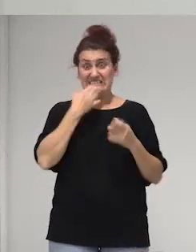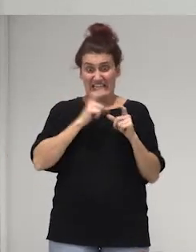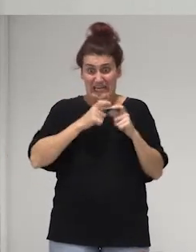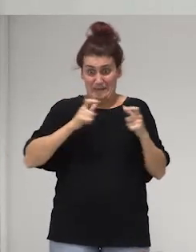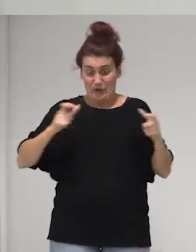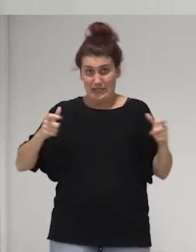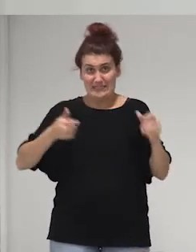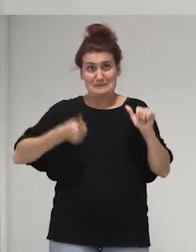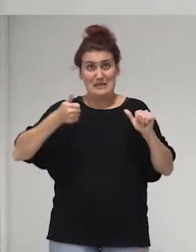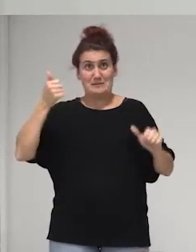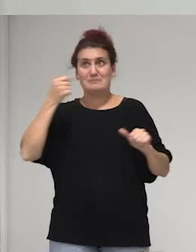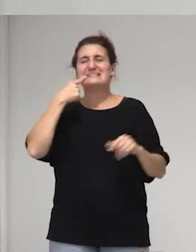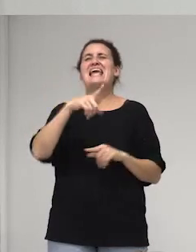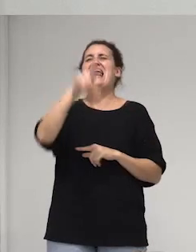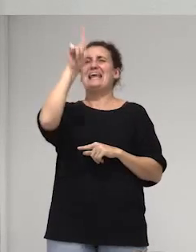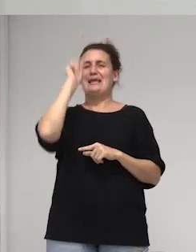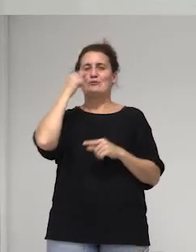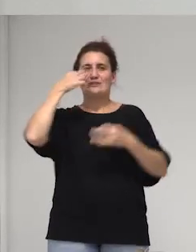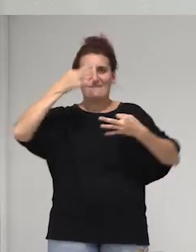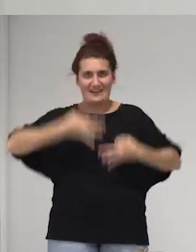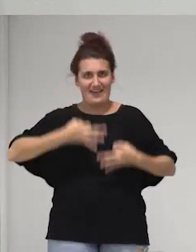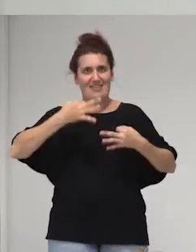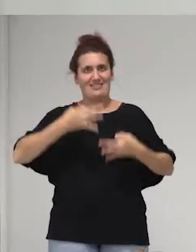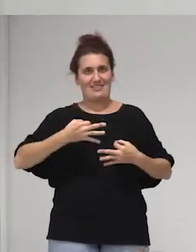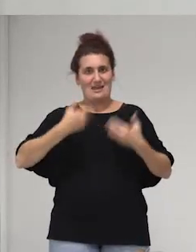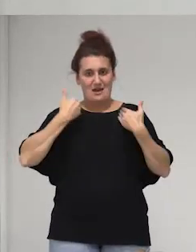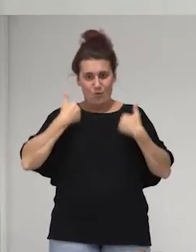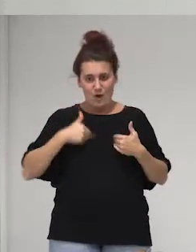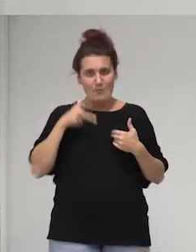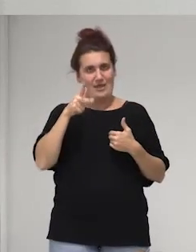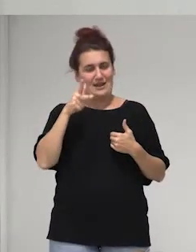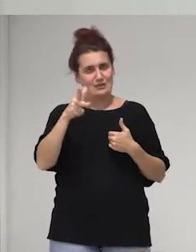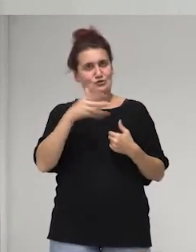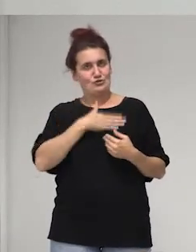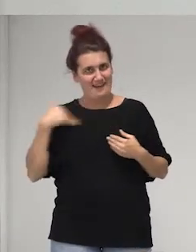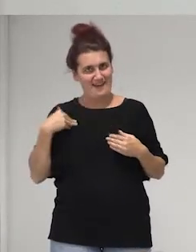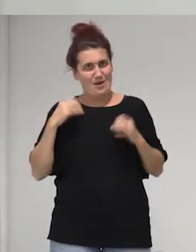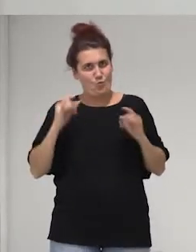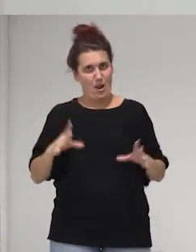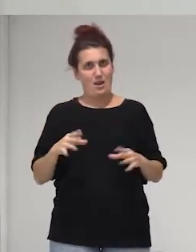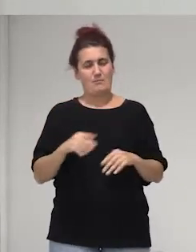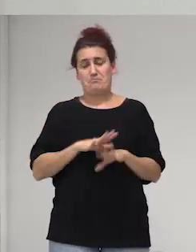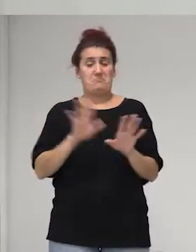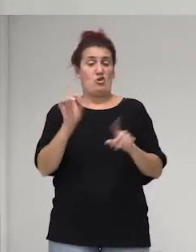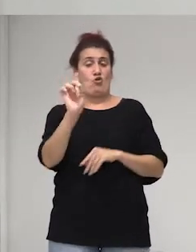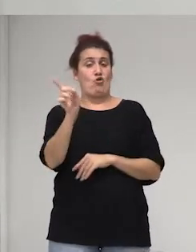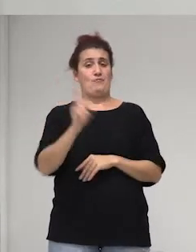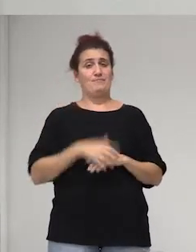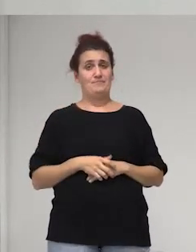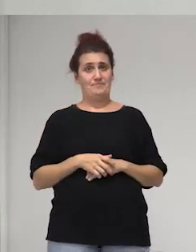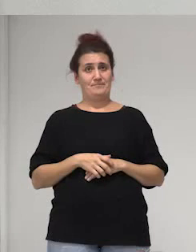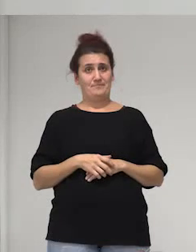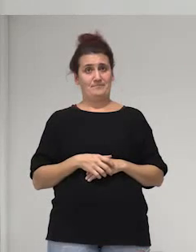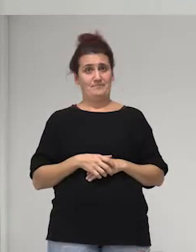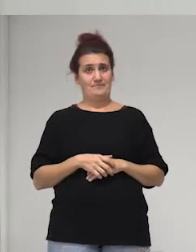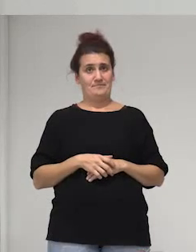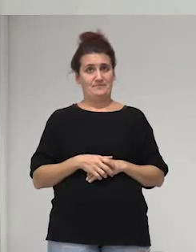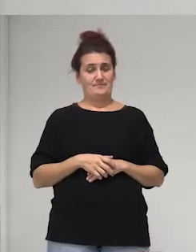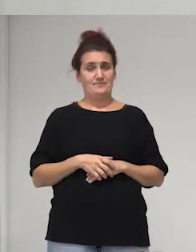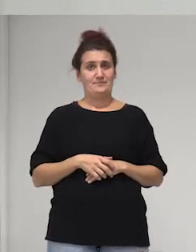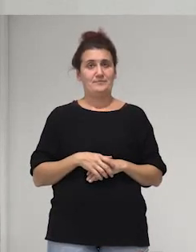y eligiéramos quien de verdad acuerpa nuestros derechos pero no también está esa segmentación